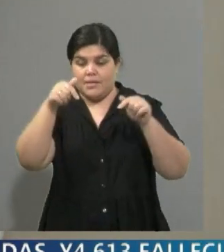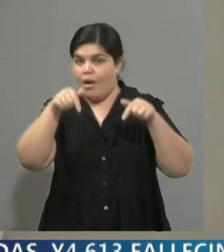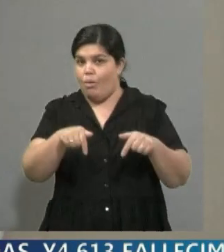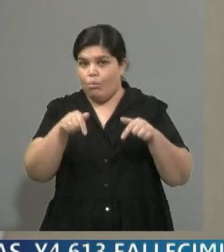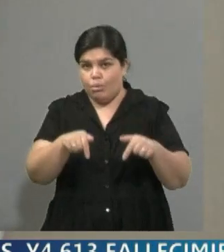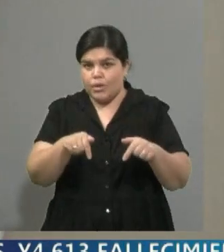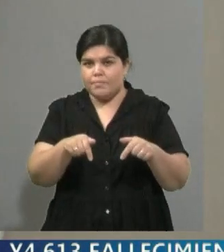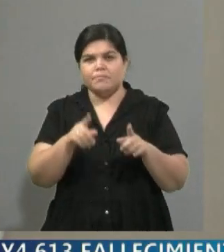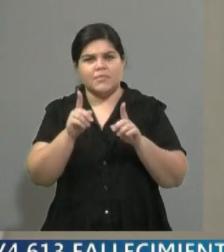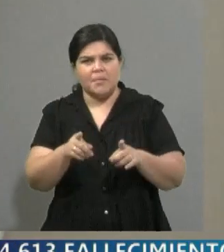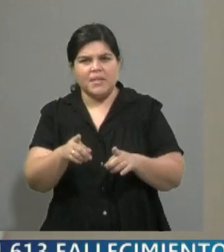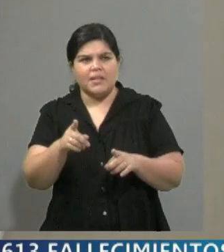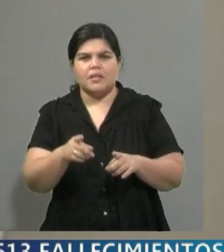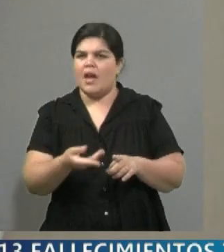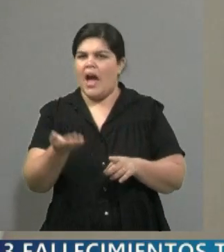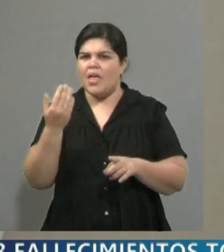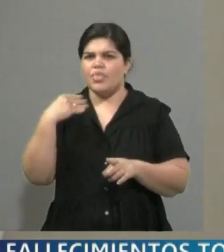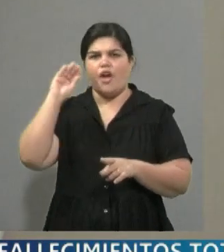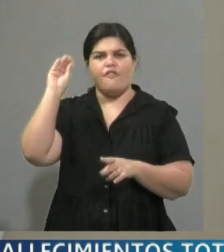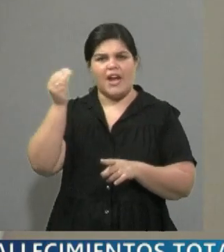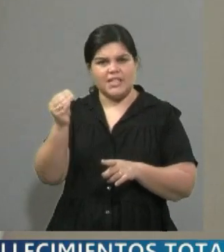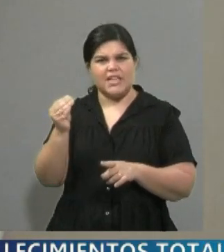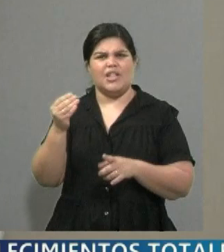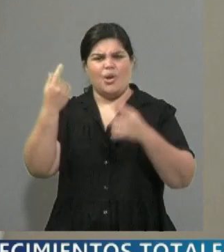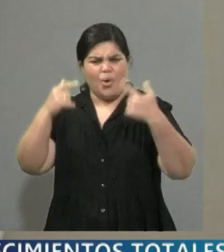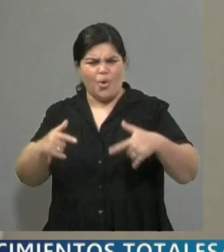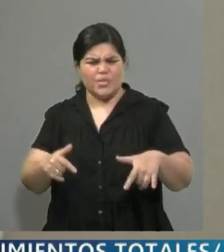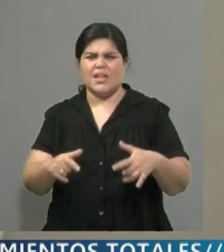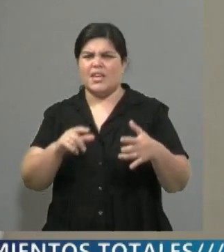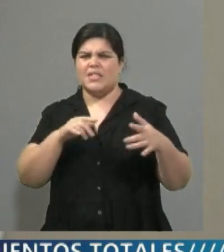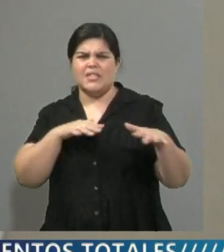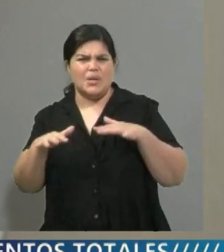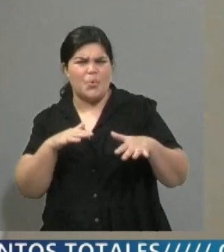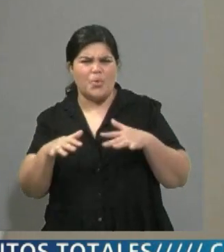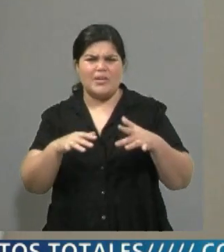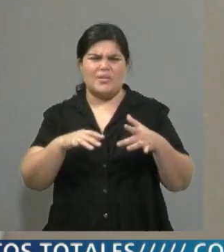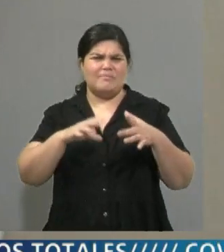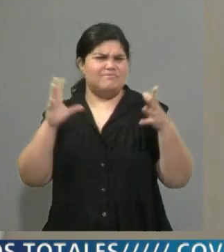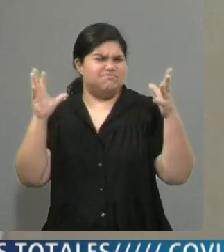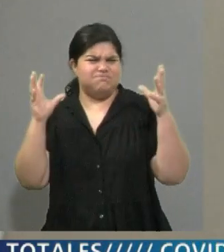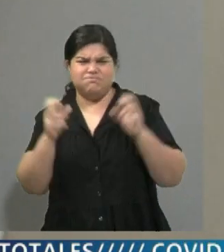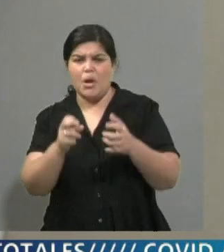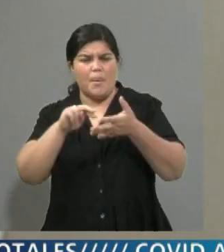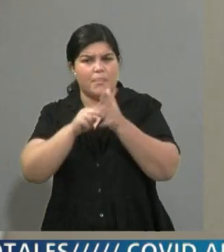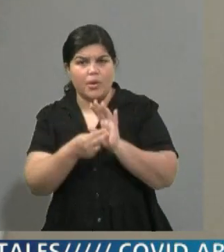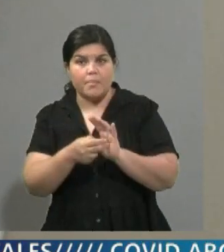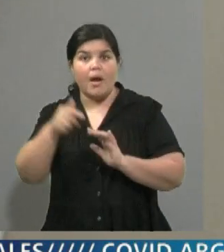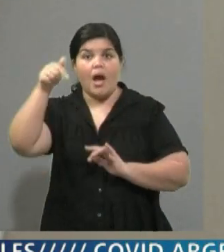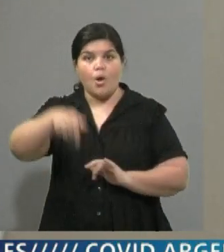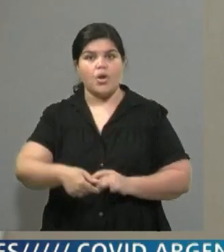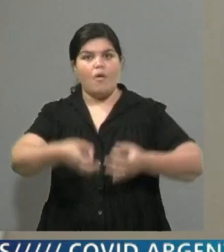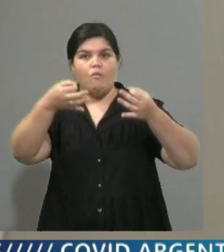transitaba los peores momentos Brasil con las consecuencias del coronavirus siempre se lo cuestionó. Ahora hay acusaciones.